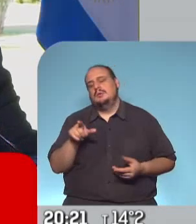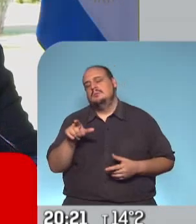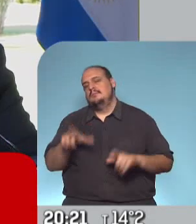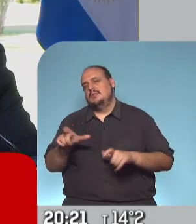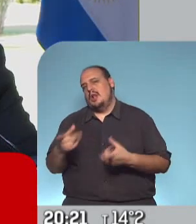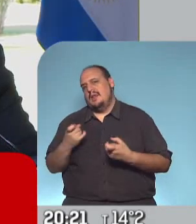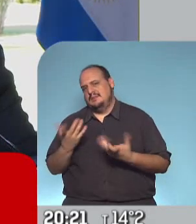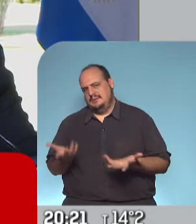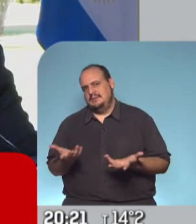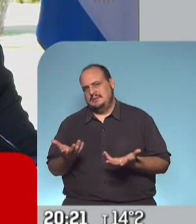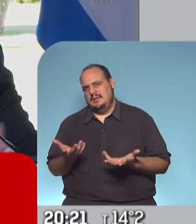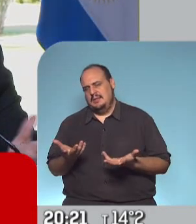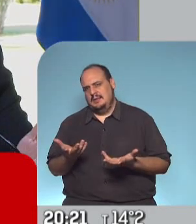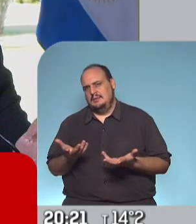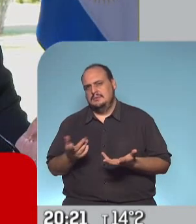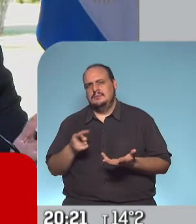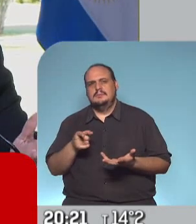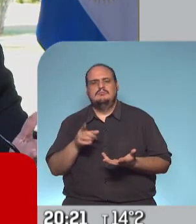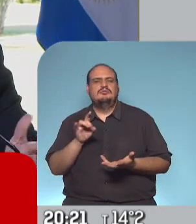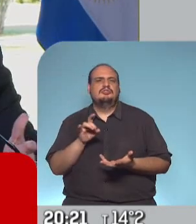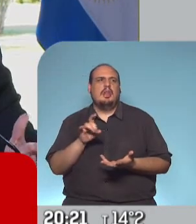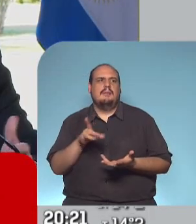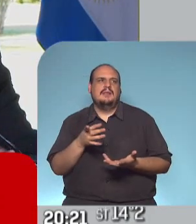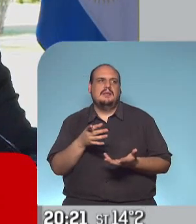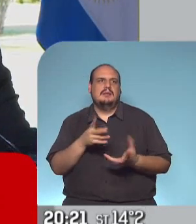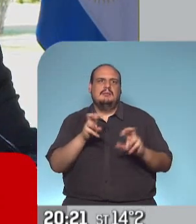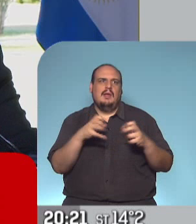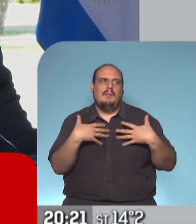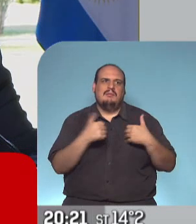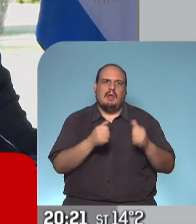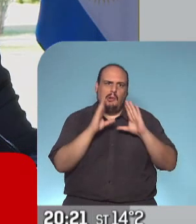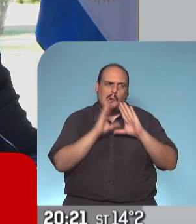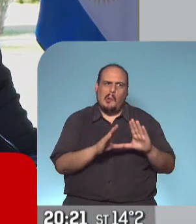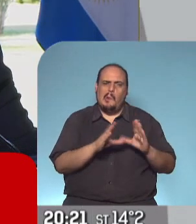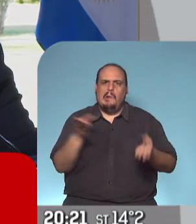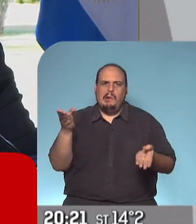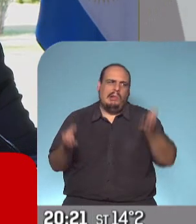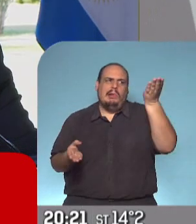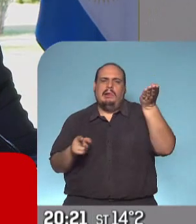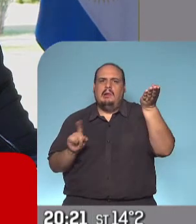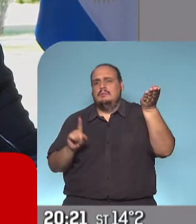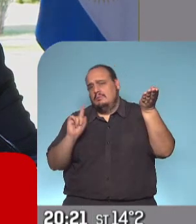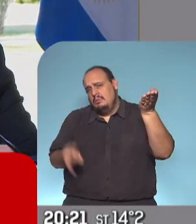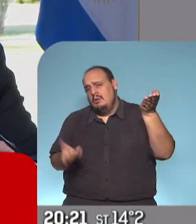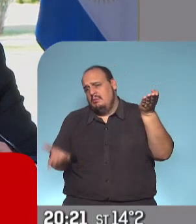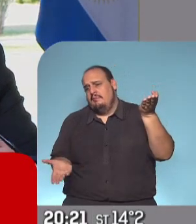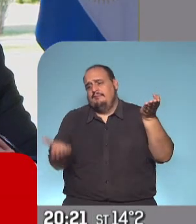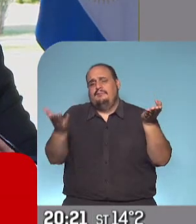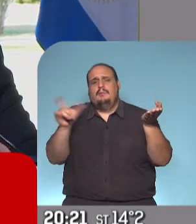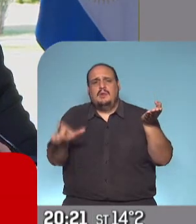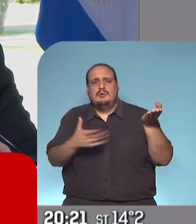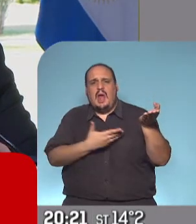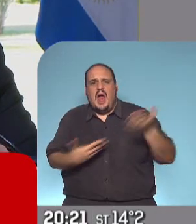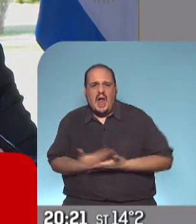solamente los guarismos no solamente las razones sanitarias y médicas juegan sino también la intangible del cansancio